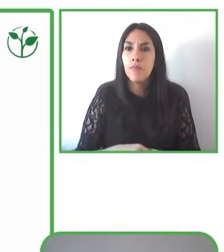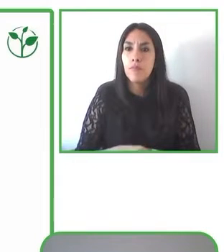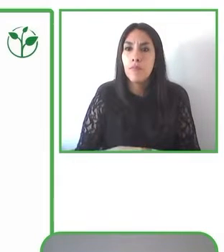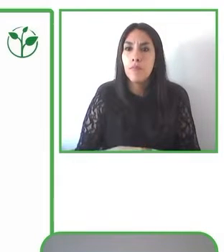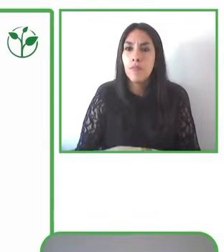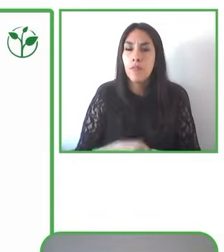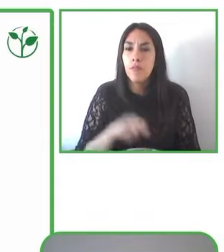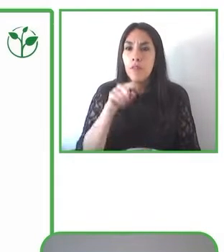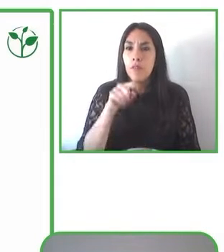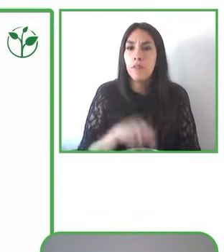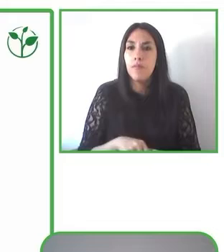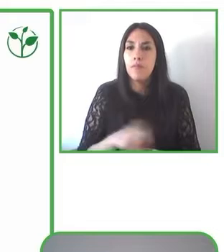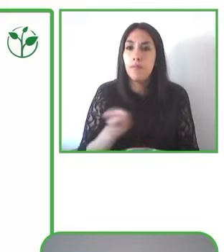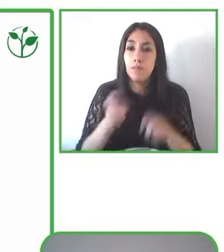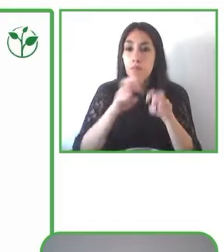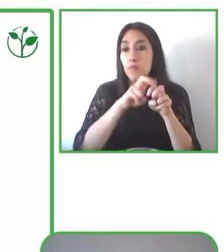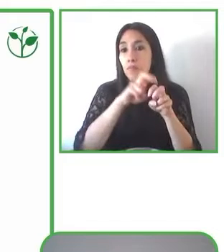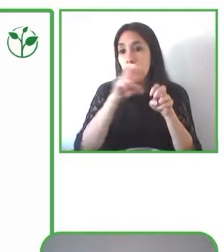tanto, incluso los puntos